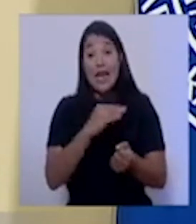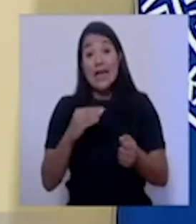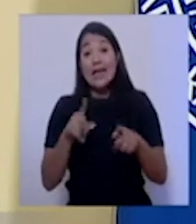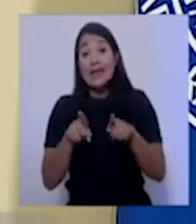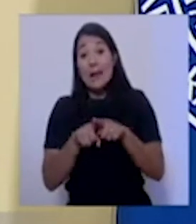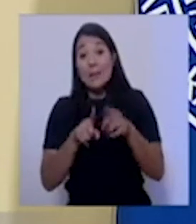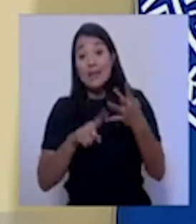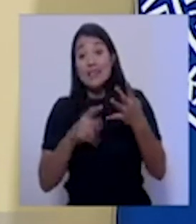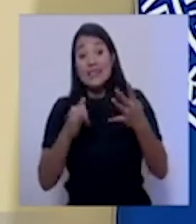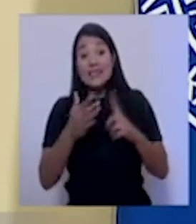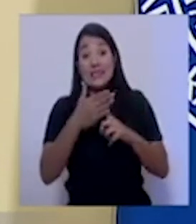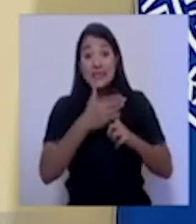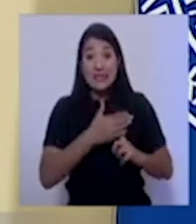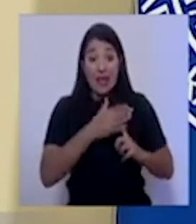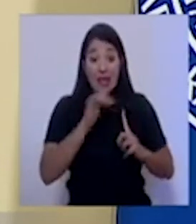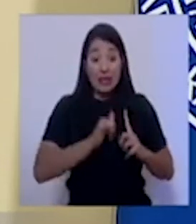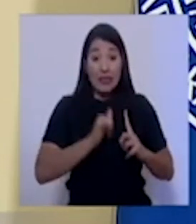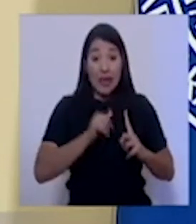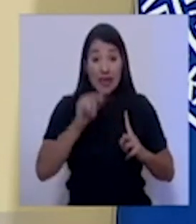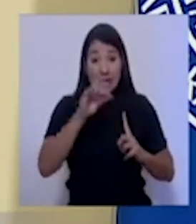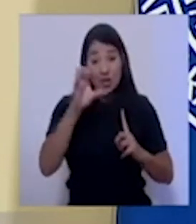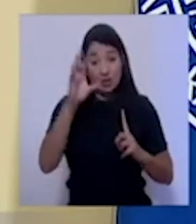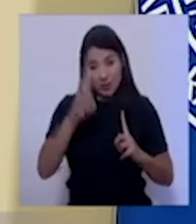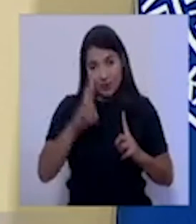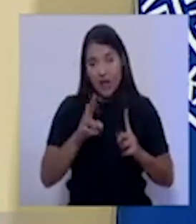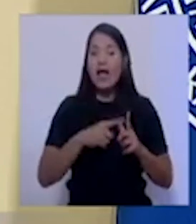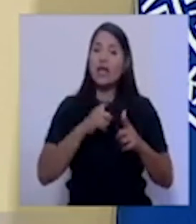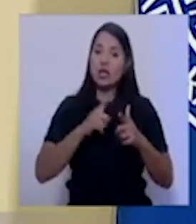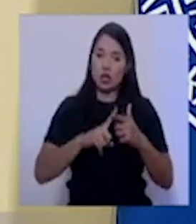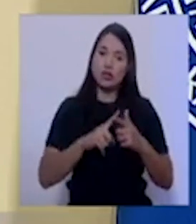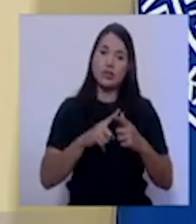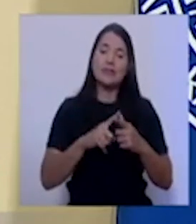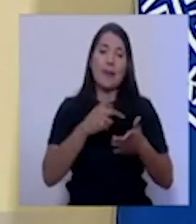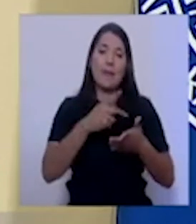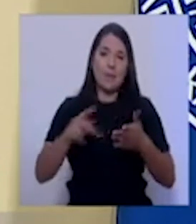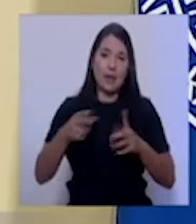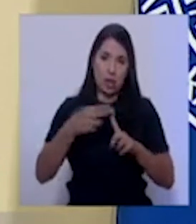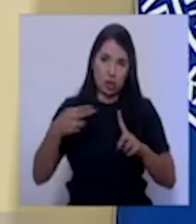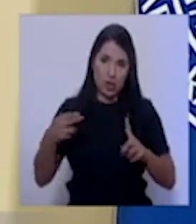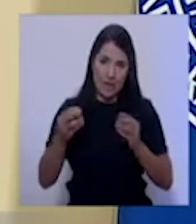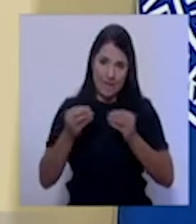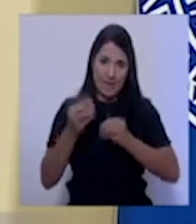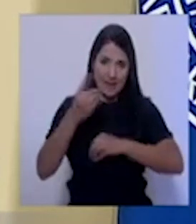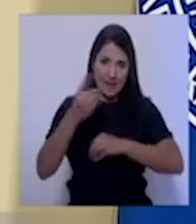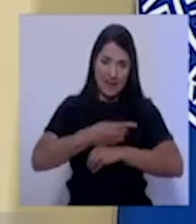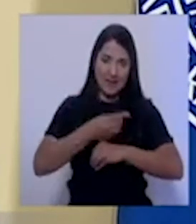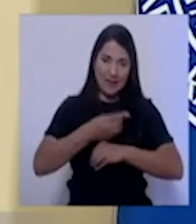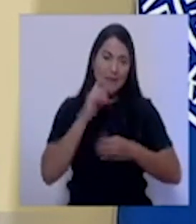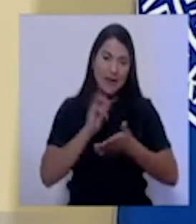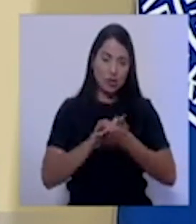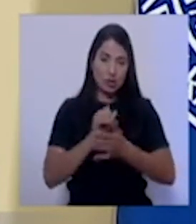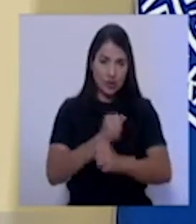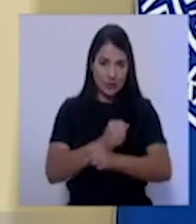estadía extendida. Adicionalmente, adicionalmente, en el caso de los pasajeros de Estados Unidos,